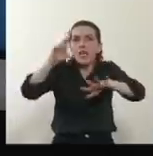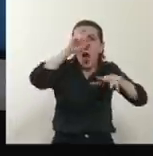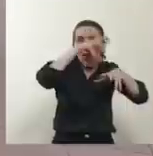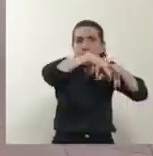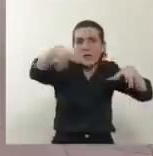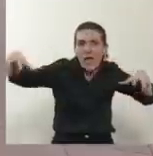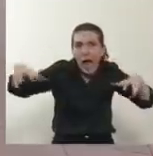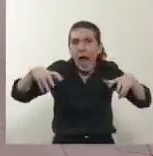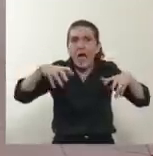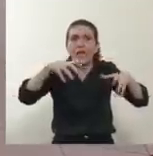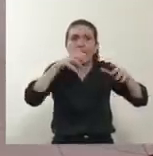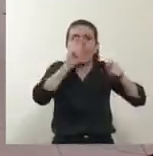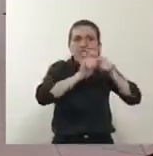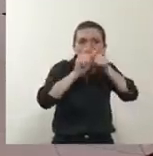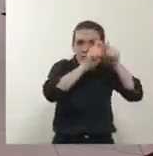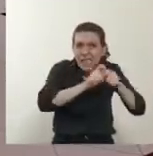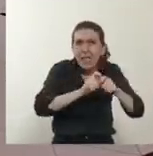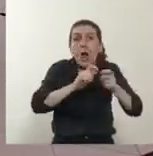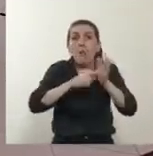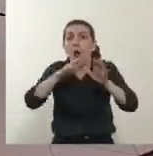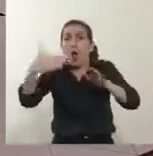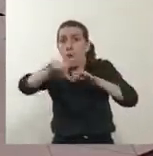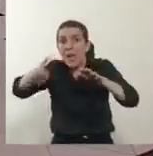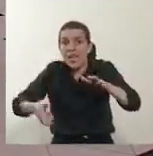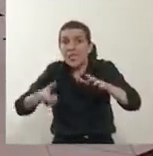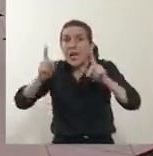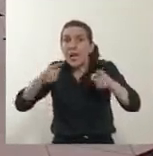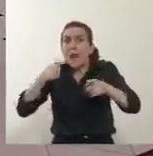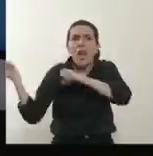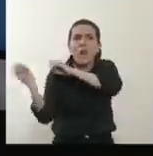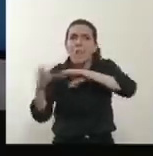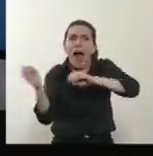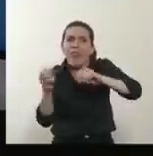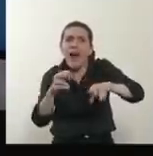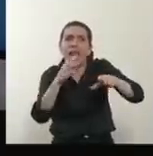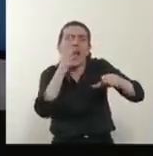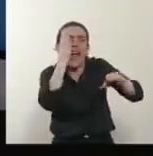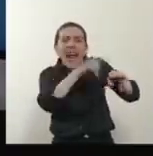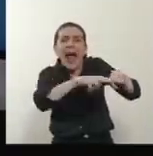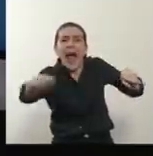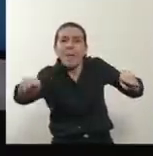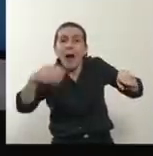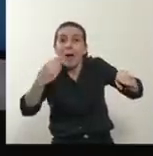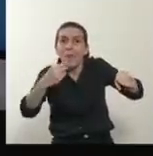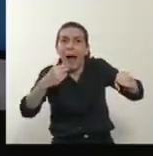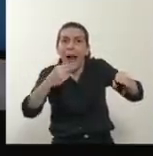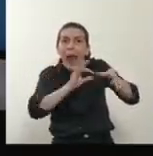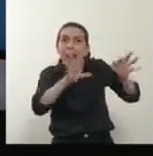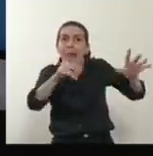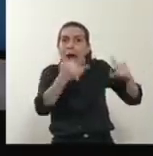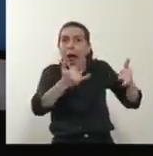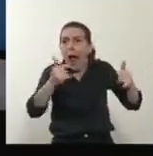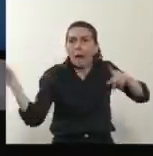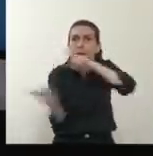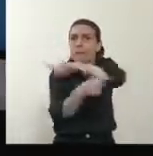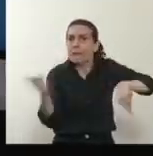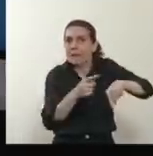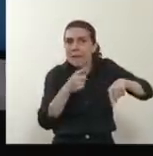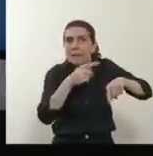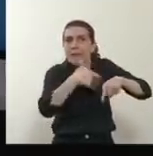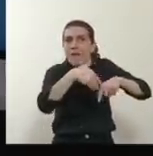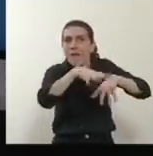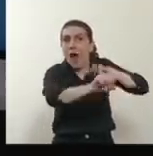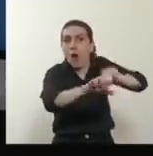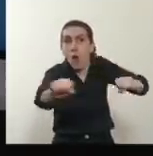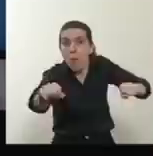la Provincia de Buenos Aires, de camas para poder atender a toda esa gente. Acuérdense, cuando discutíamos